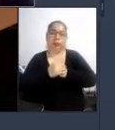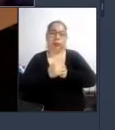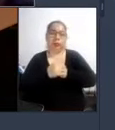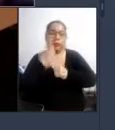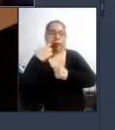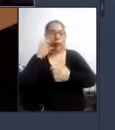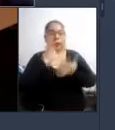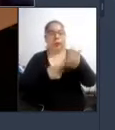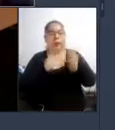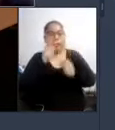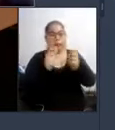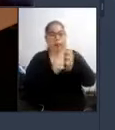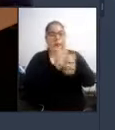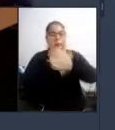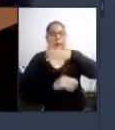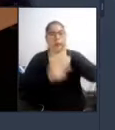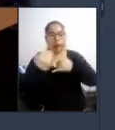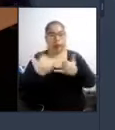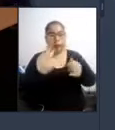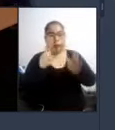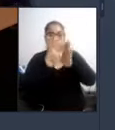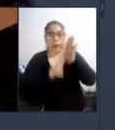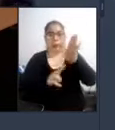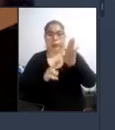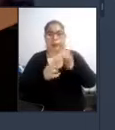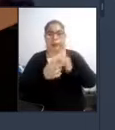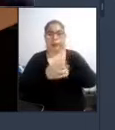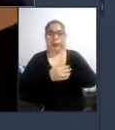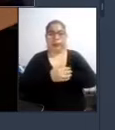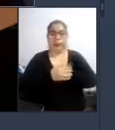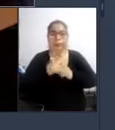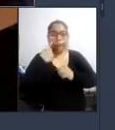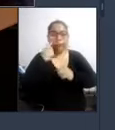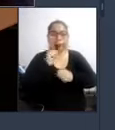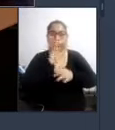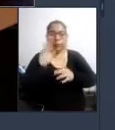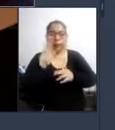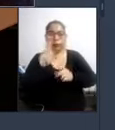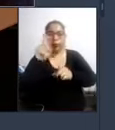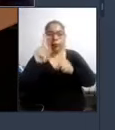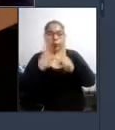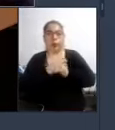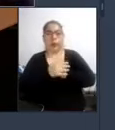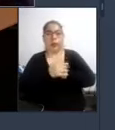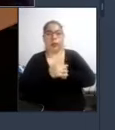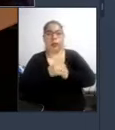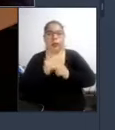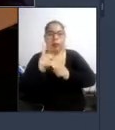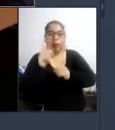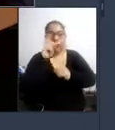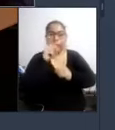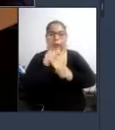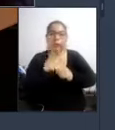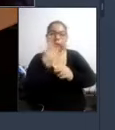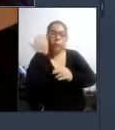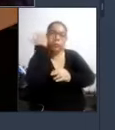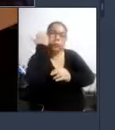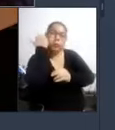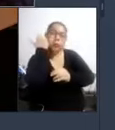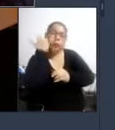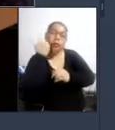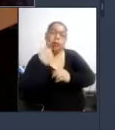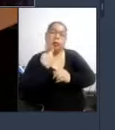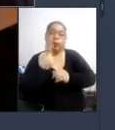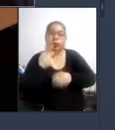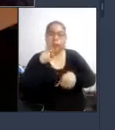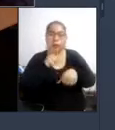discapacidad que está vigente realmente y lamentablemente está totalmente desfasada estamos hablando de una norma